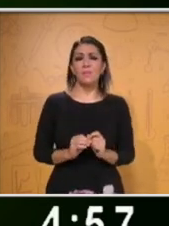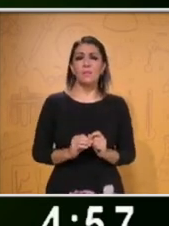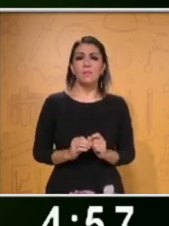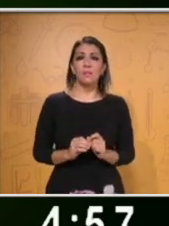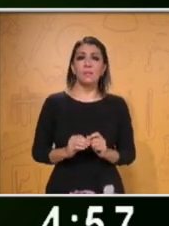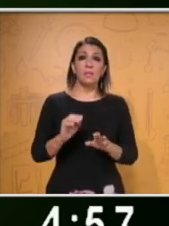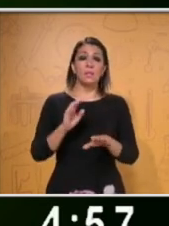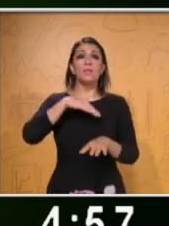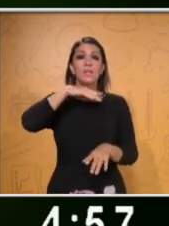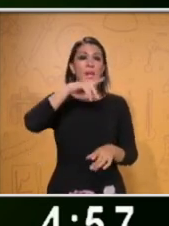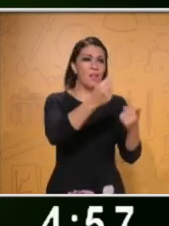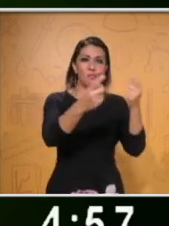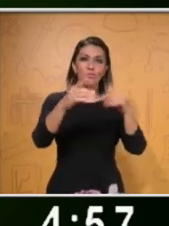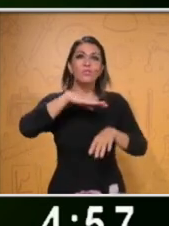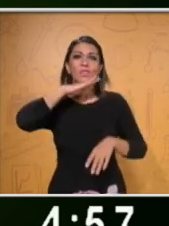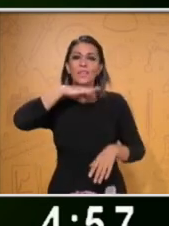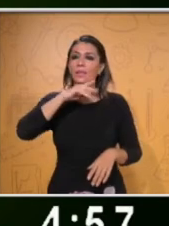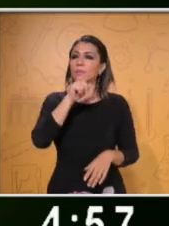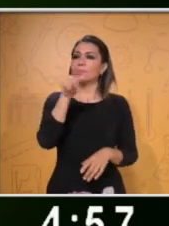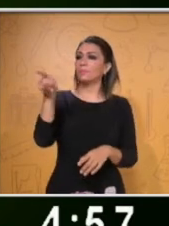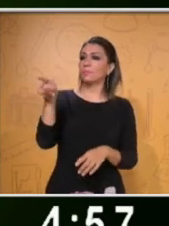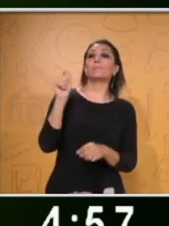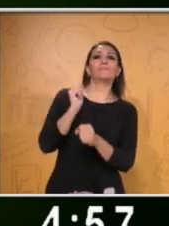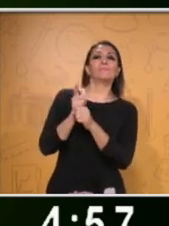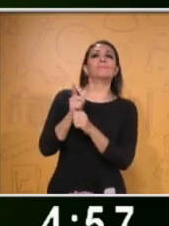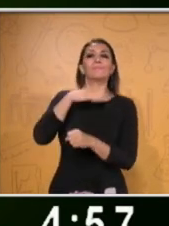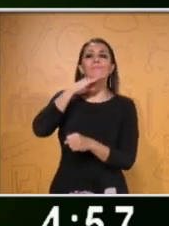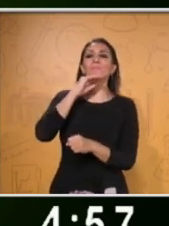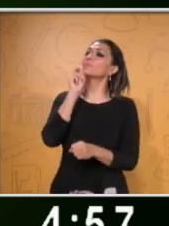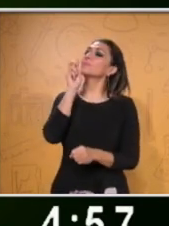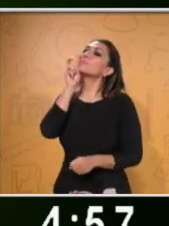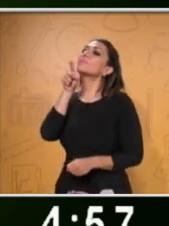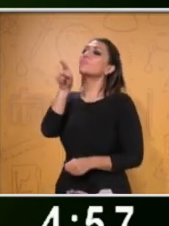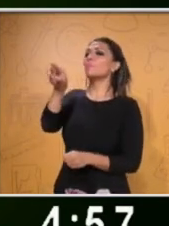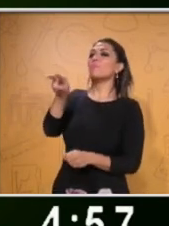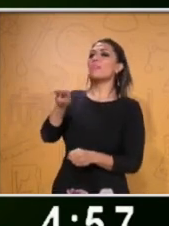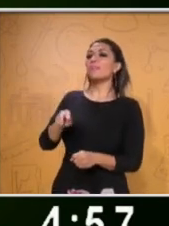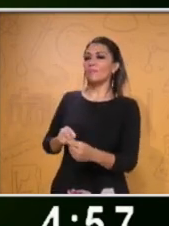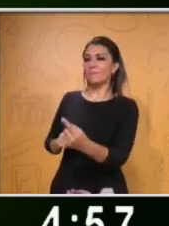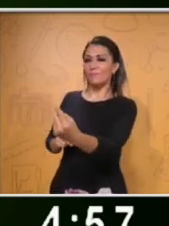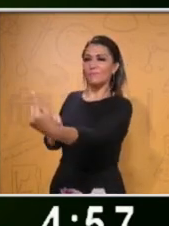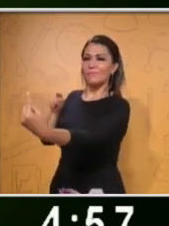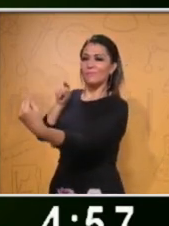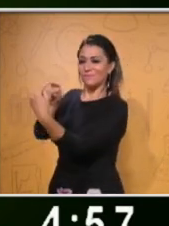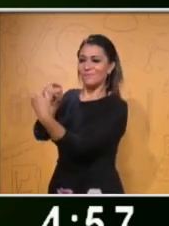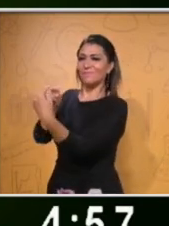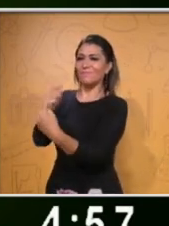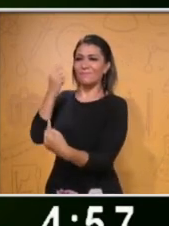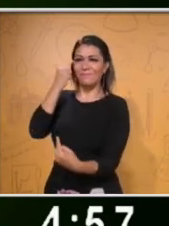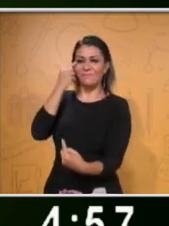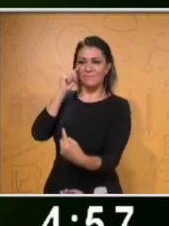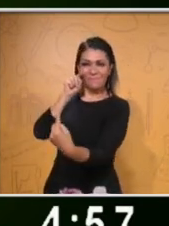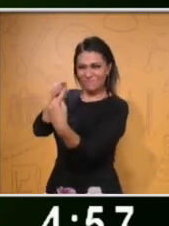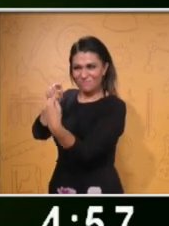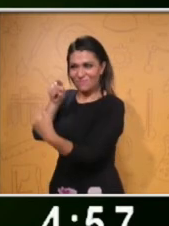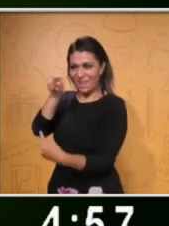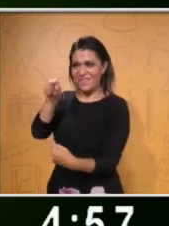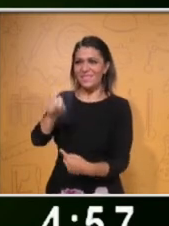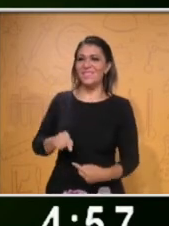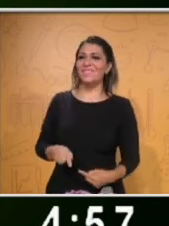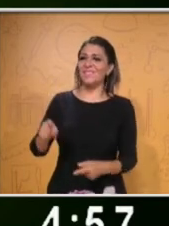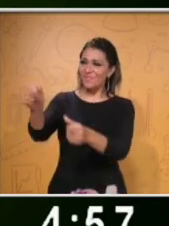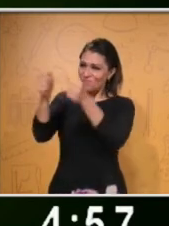con el que esté más distraído. Si ven que hay alguno que está distraído, ustedes ahí clávenle la mirada a ese que está